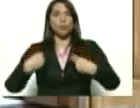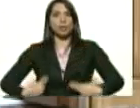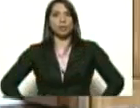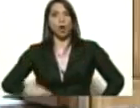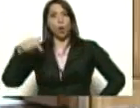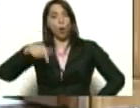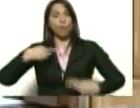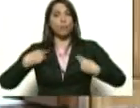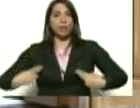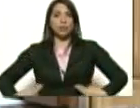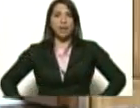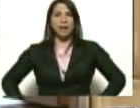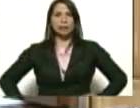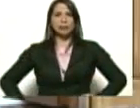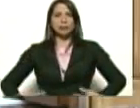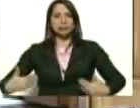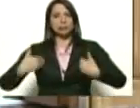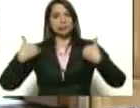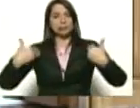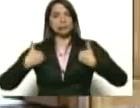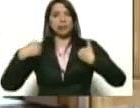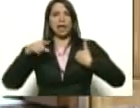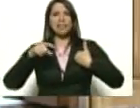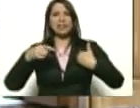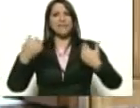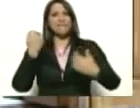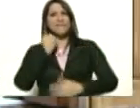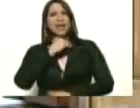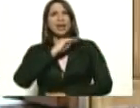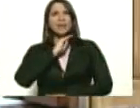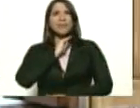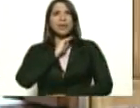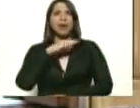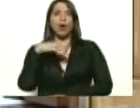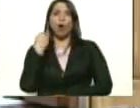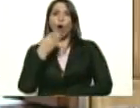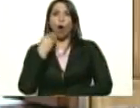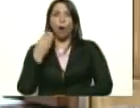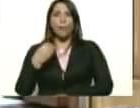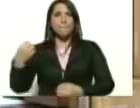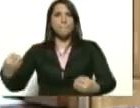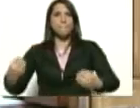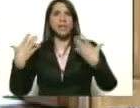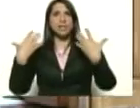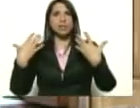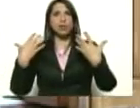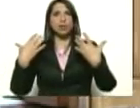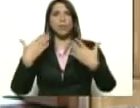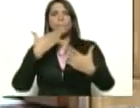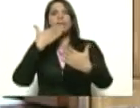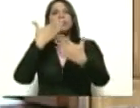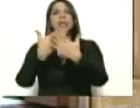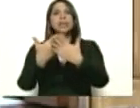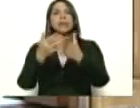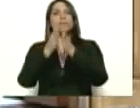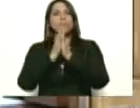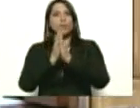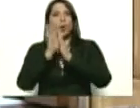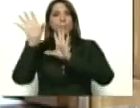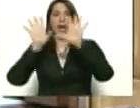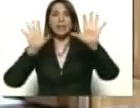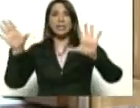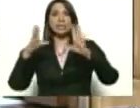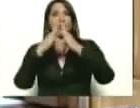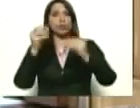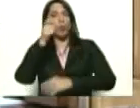afectada por esta pandemia global de un joven virus reclama de todos los países, de todos los pueblos,